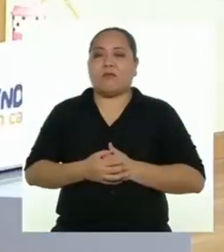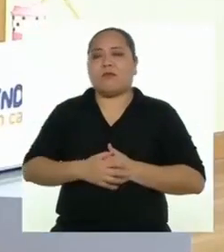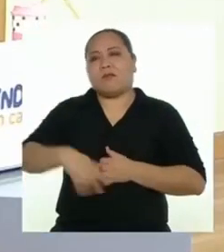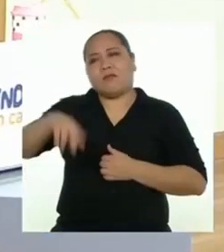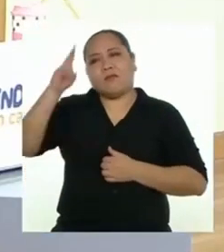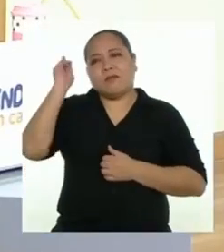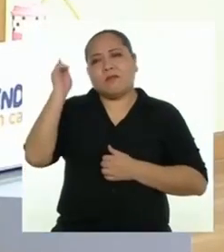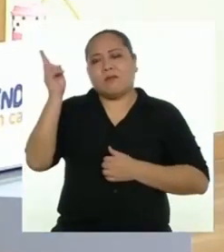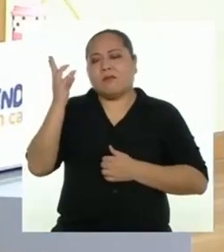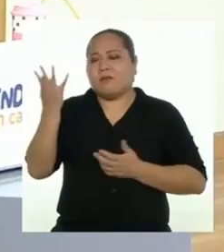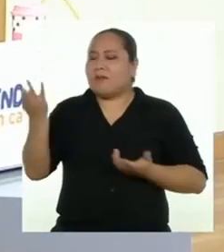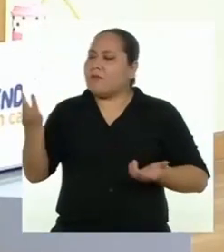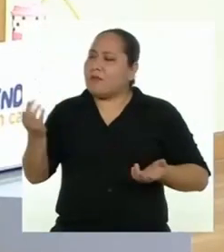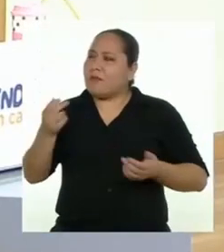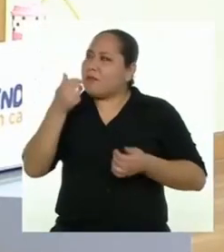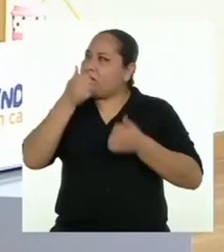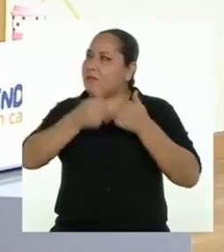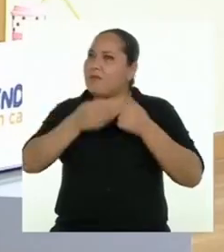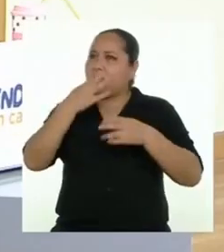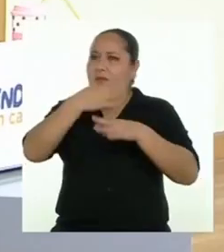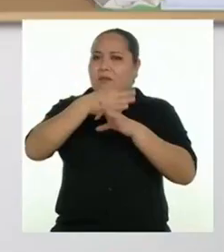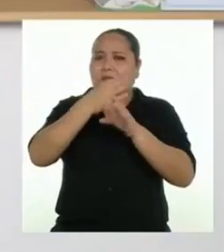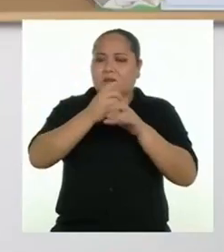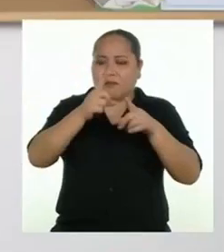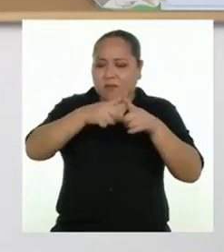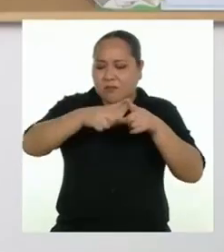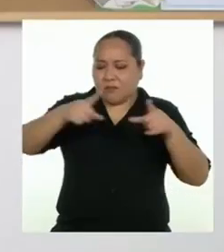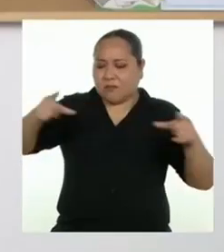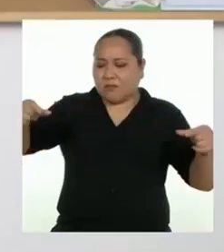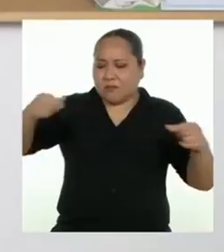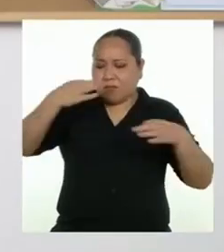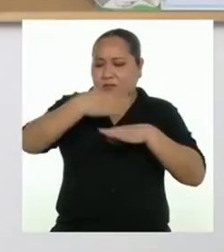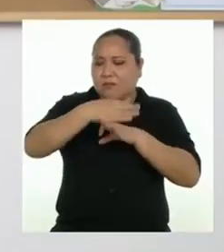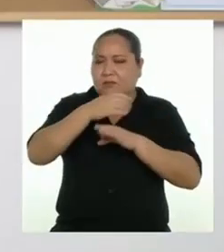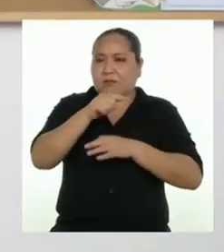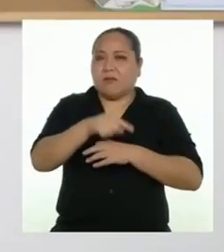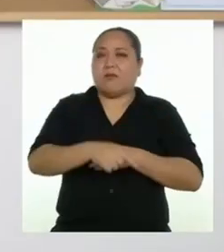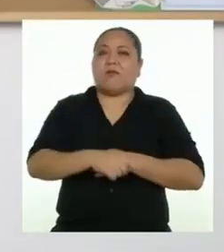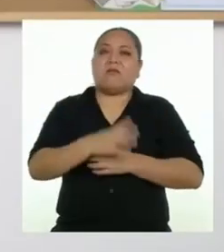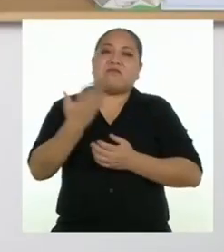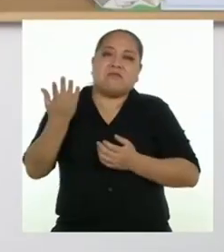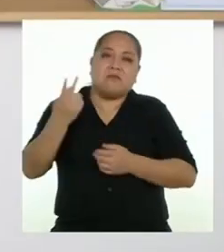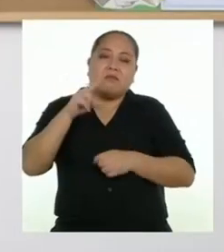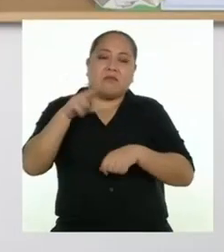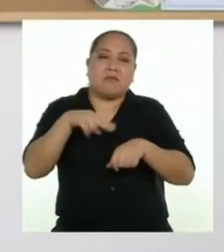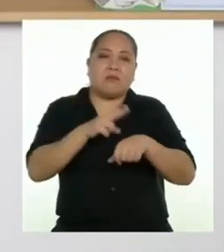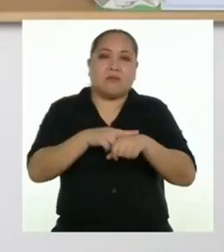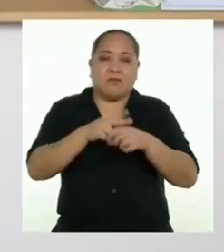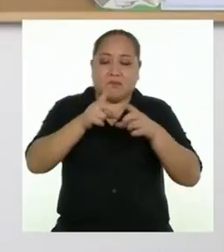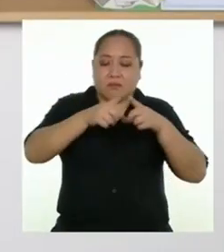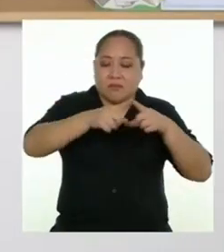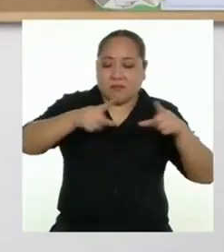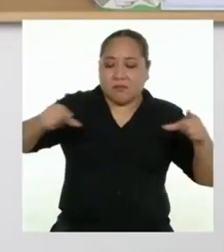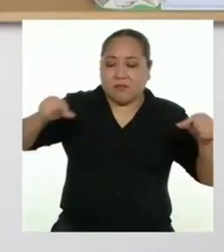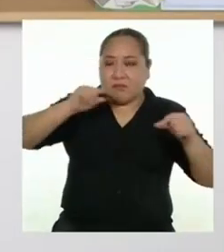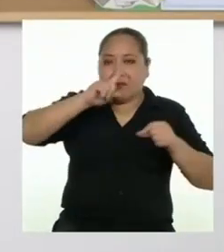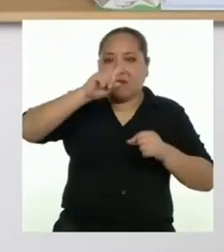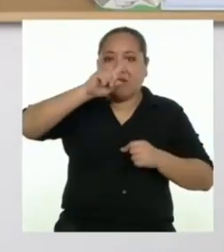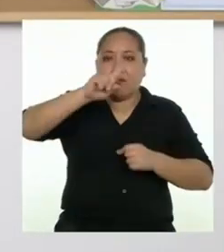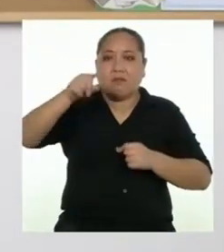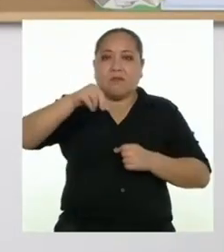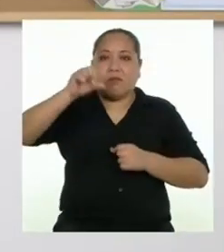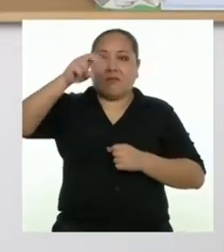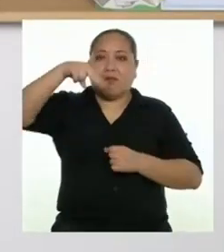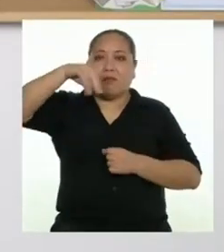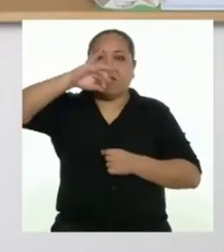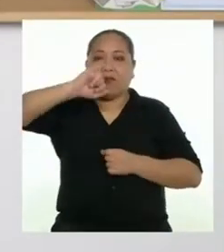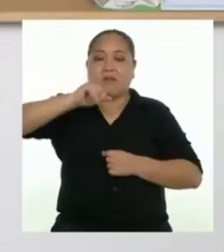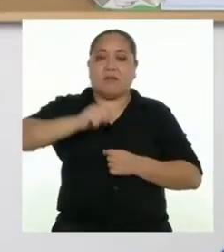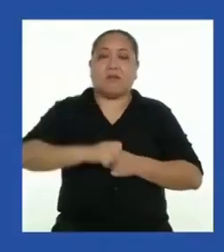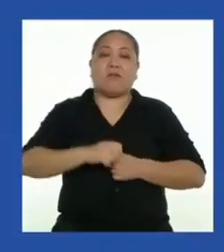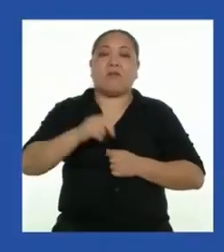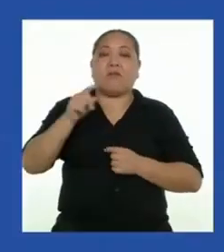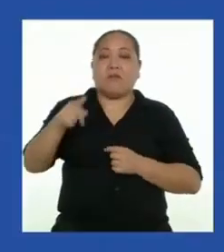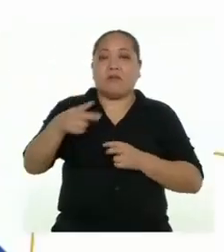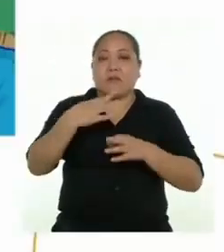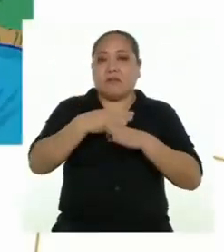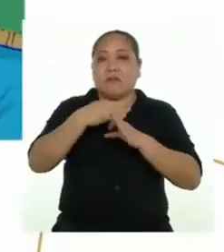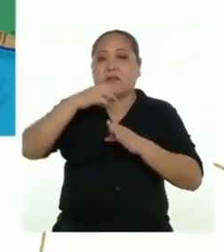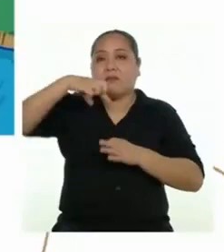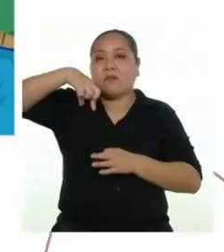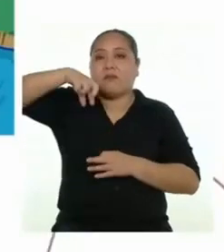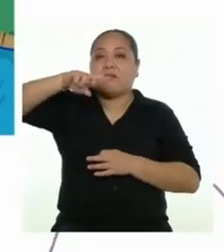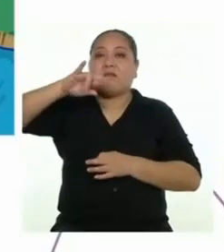Profesora, ¿y de qué forma son esas zanjas? Normalmente las zanjas de infiltración tienen la forma de un prisma trapezoidal.